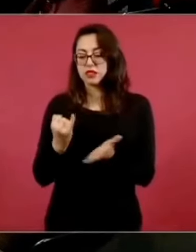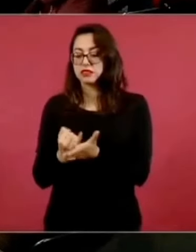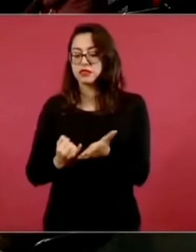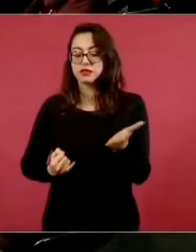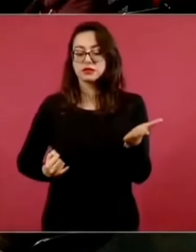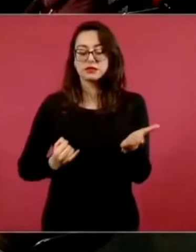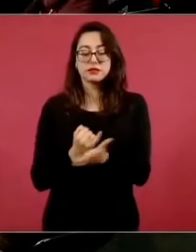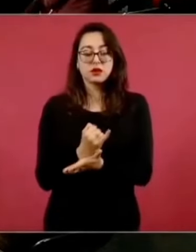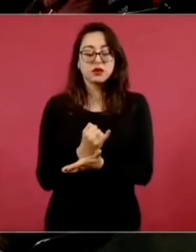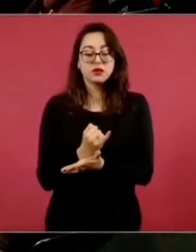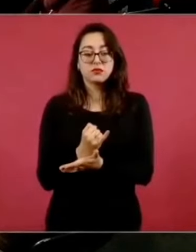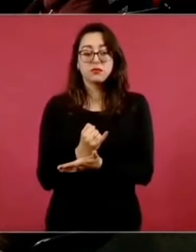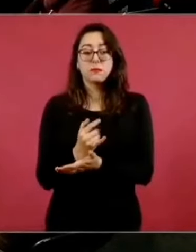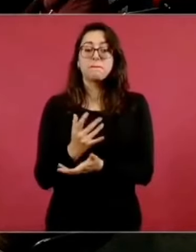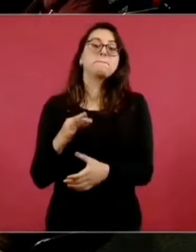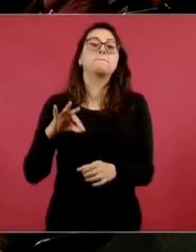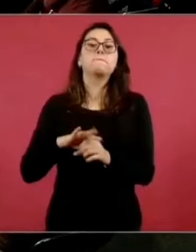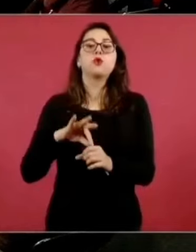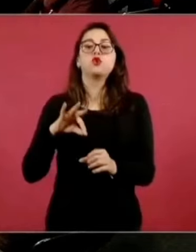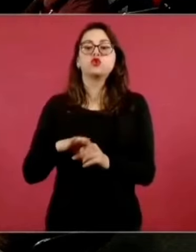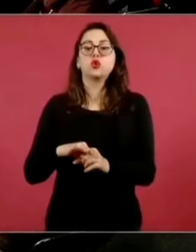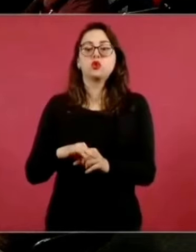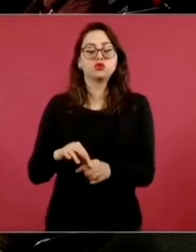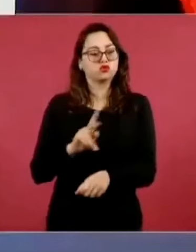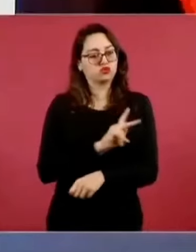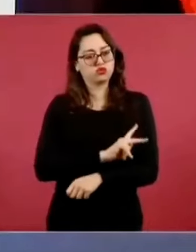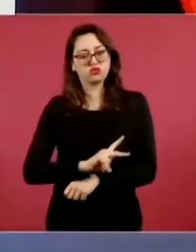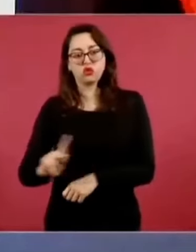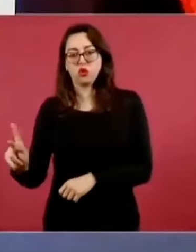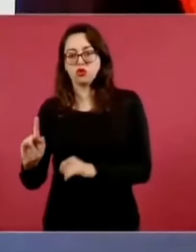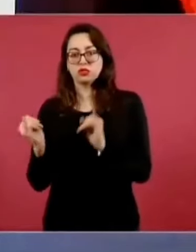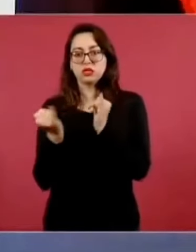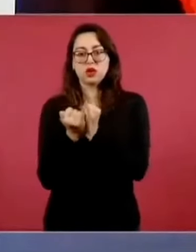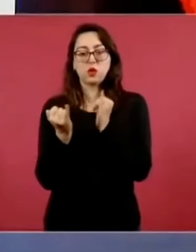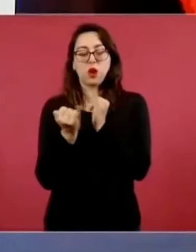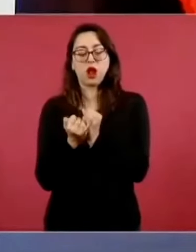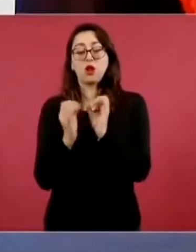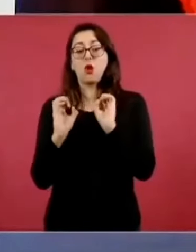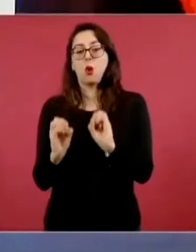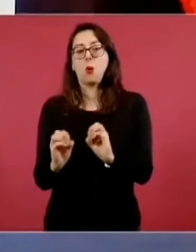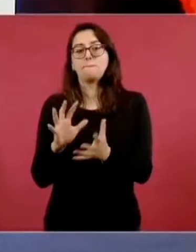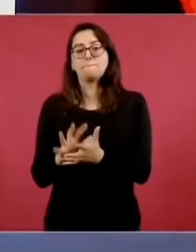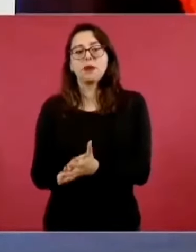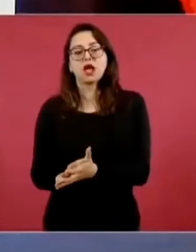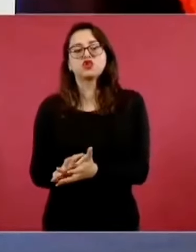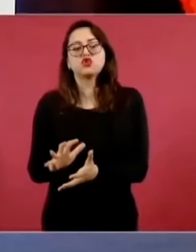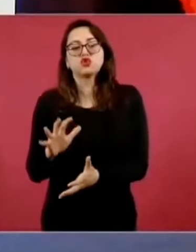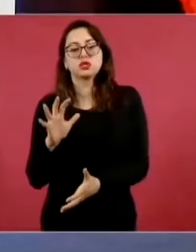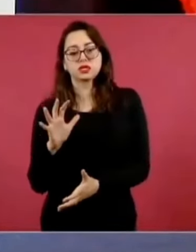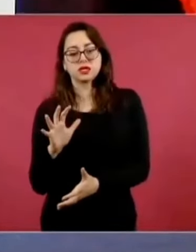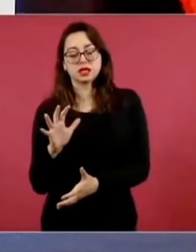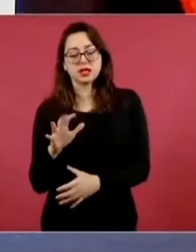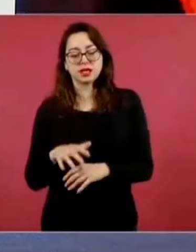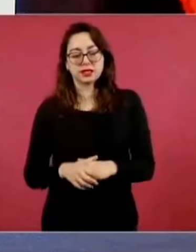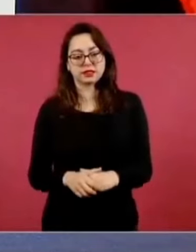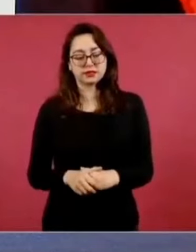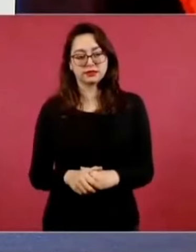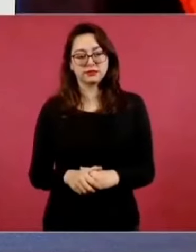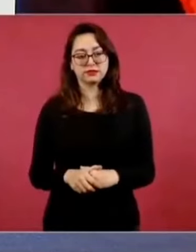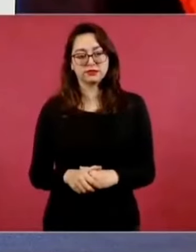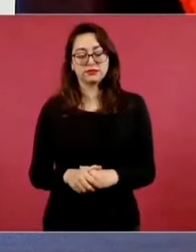unanimidad o mayoría de votos de las y los ministros presentes, quienes sólo se